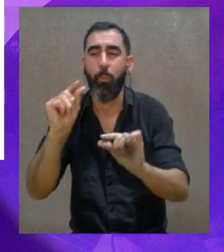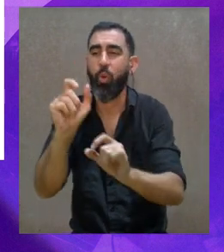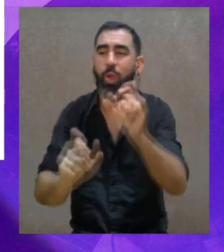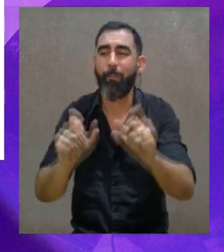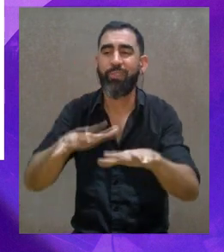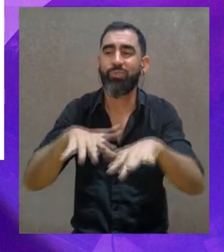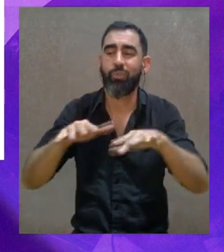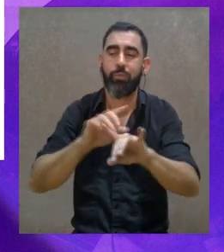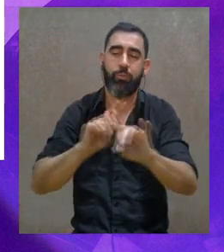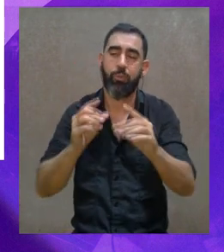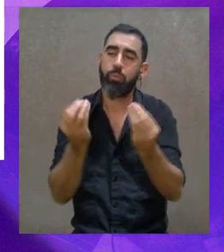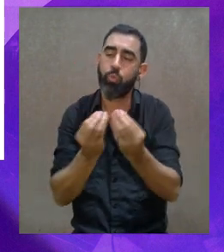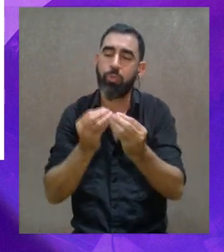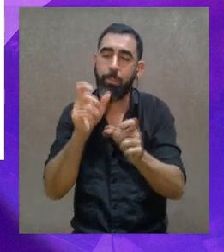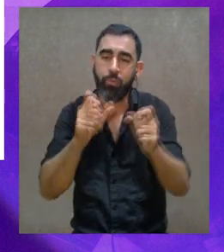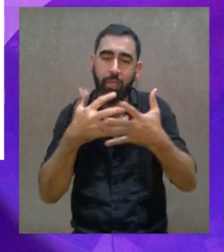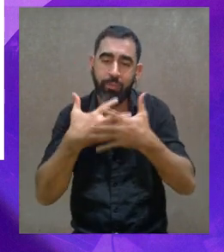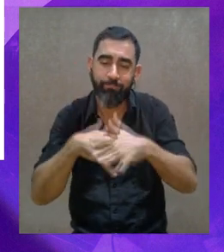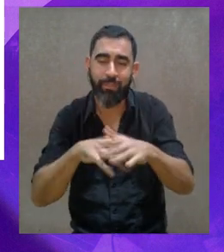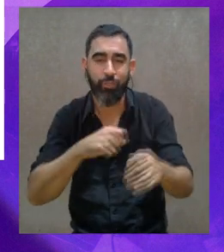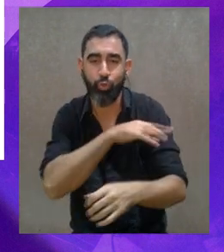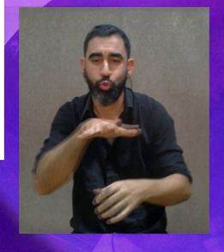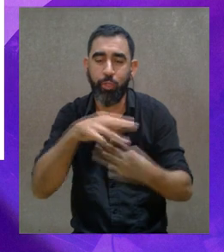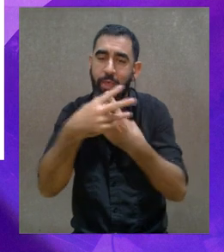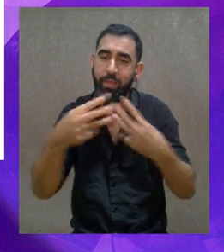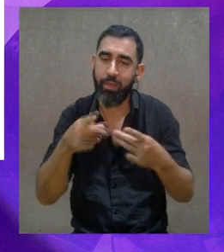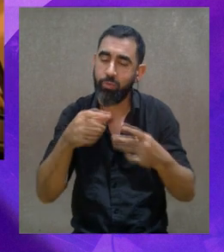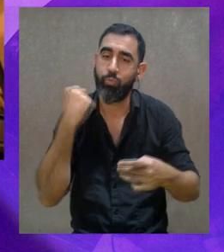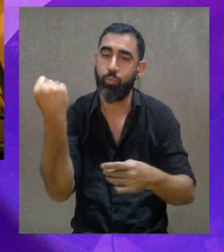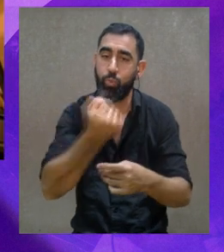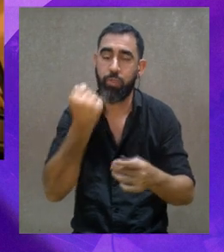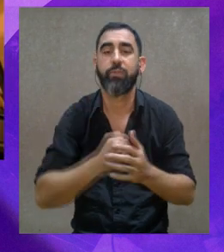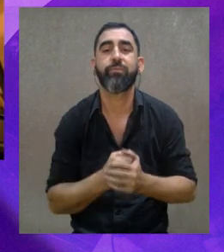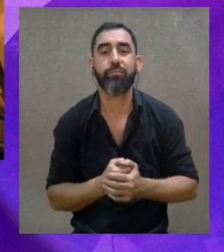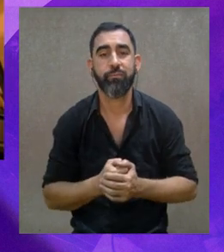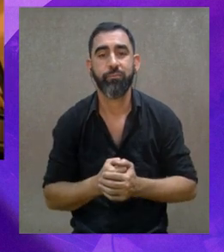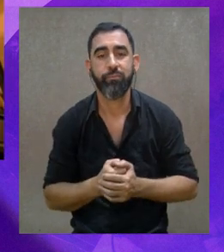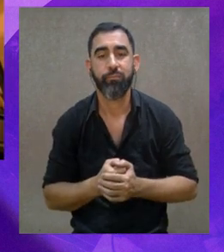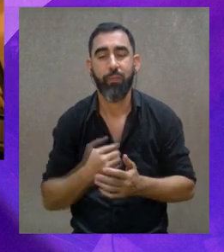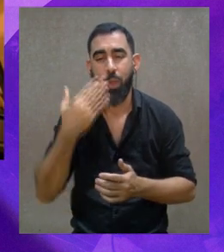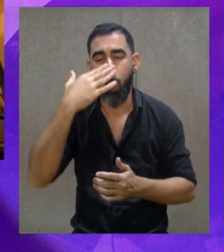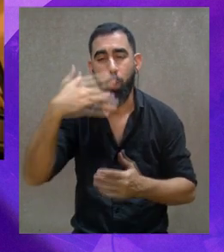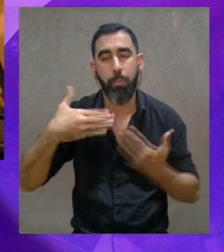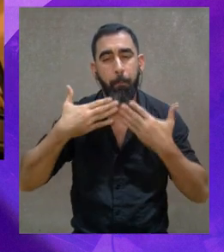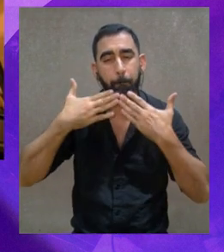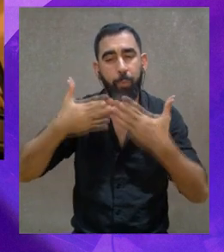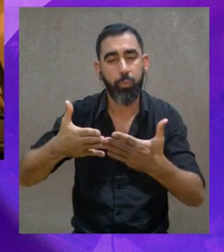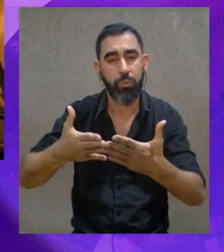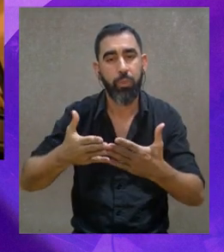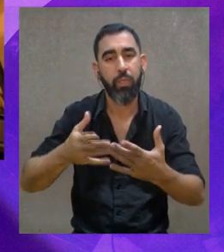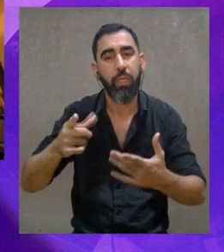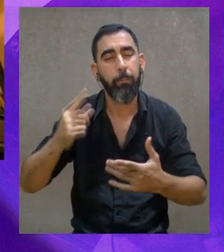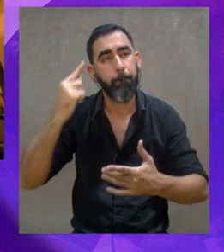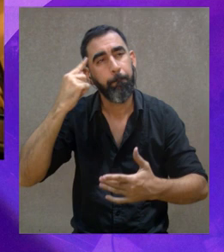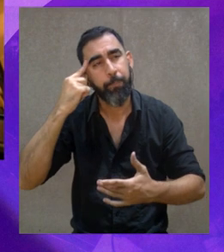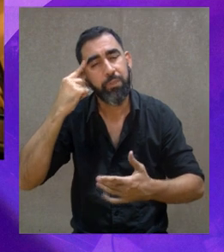versión de un concierto para unos pocos que quieran venir a vernos. Exacto, bien, muchas gracias. Voy a